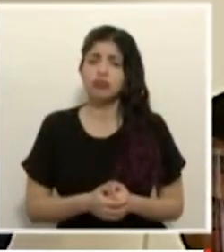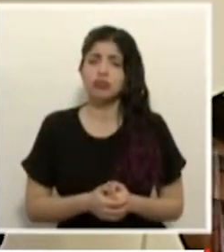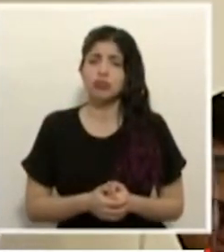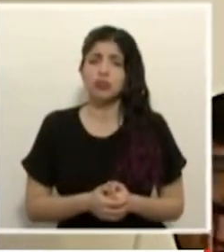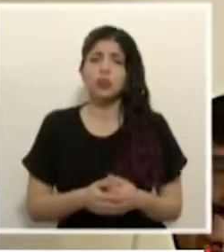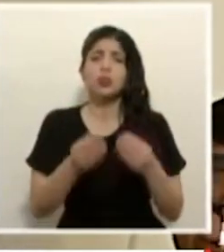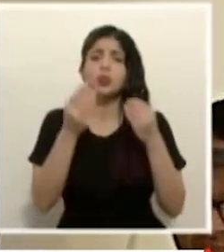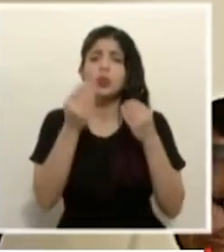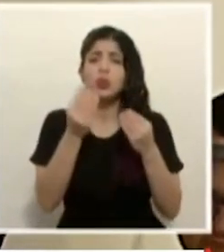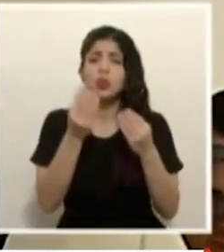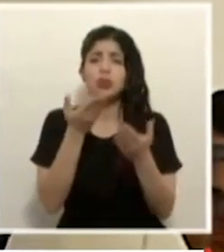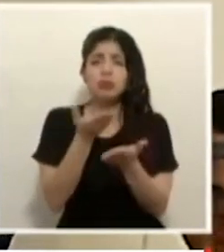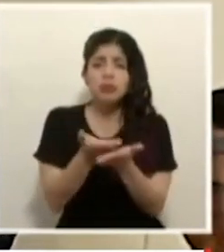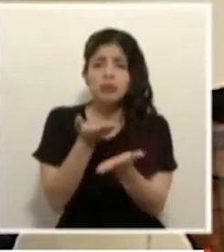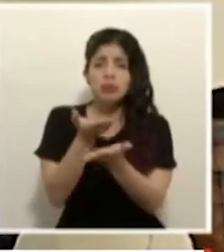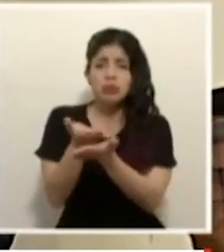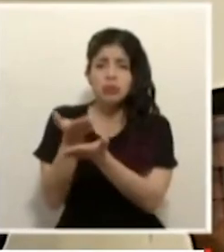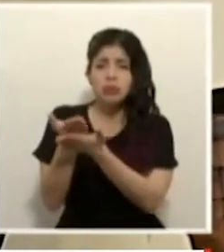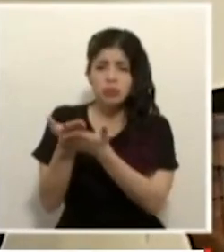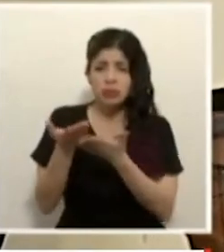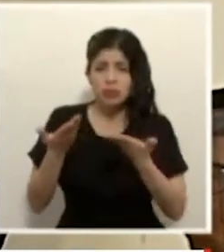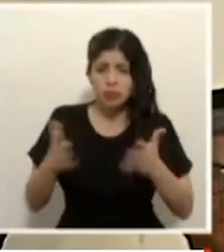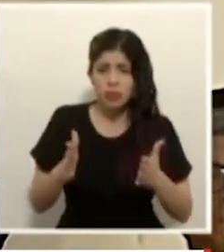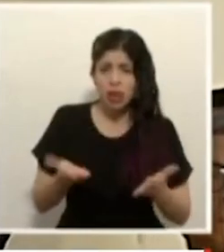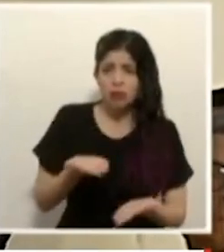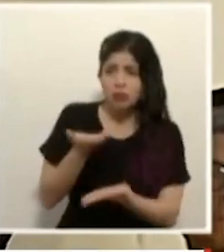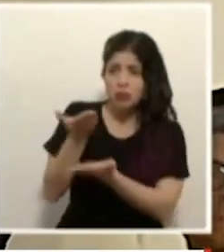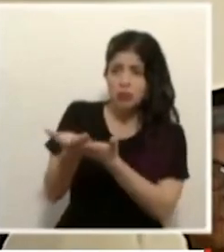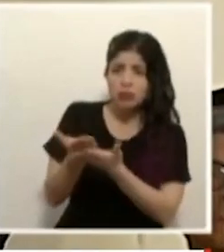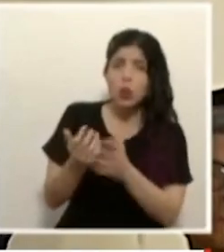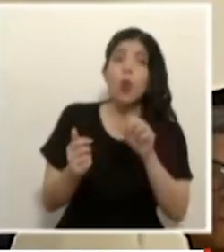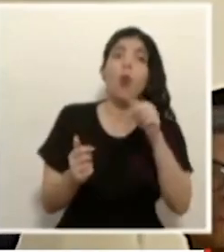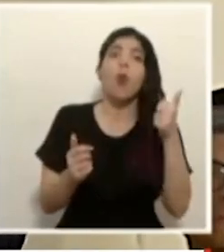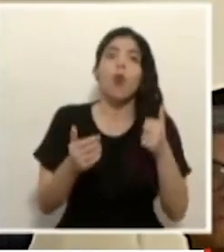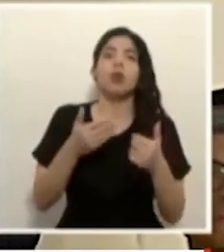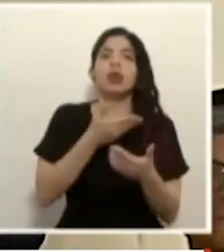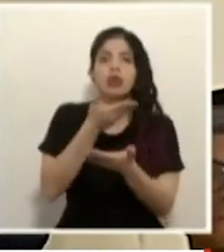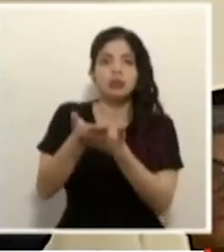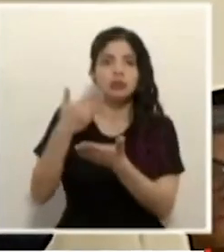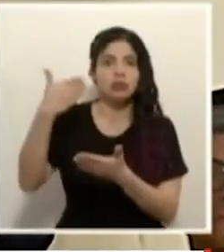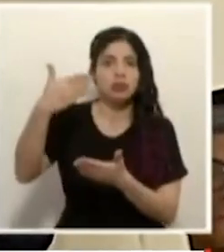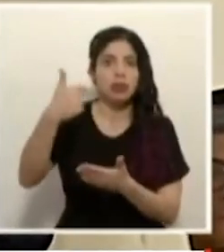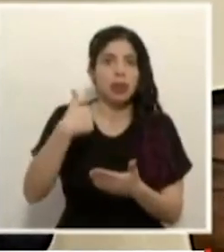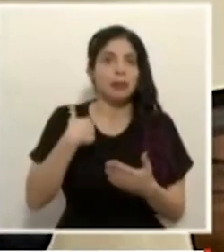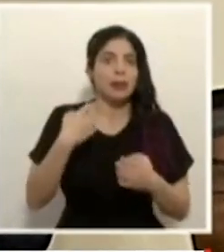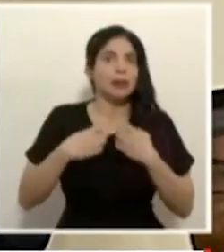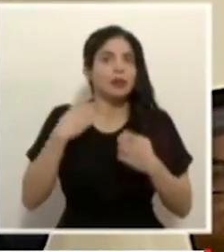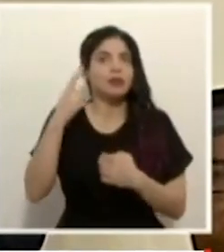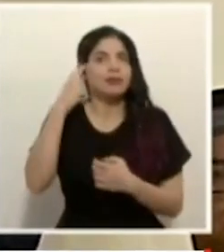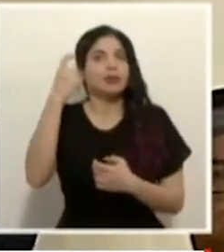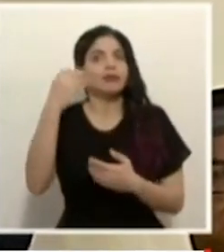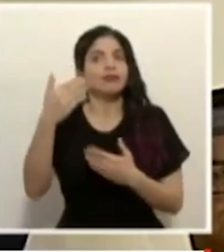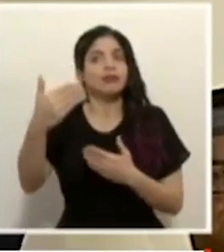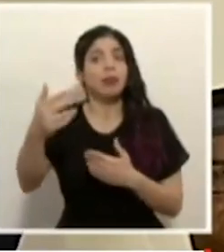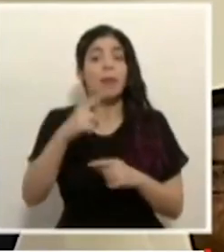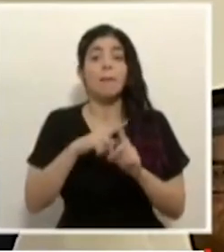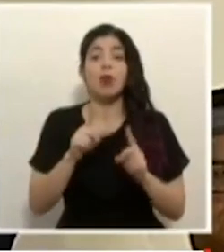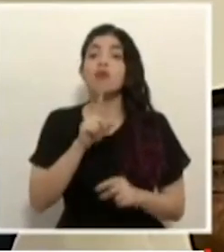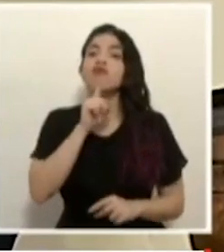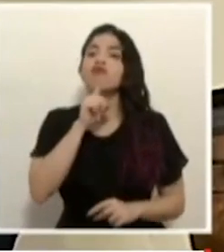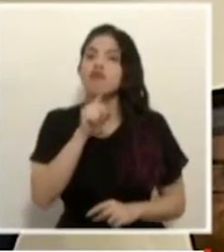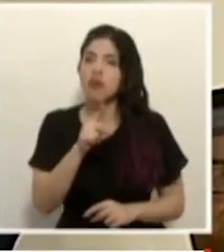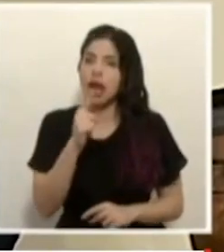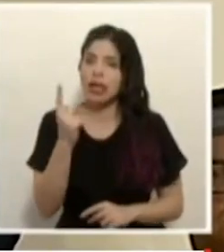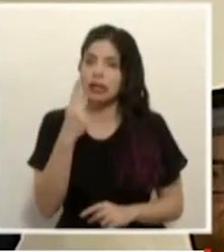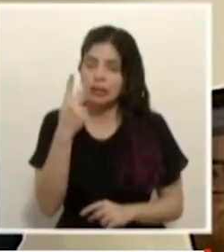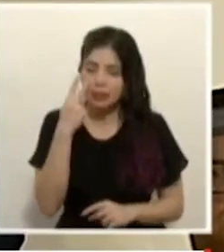Muchas propuestas se han puesto sobre la mesa. Otras vendrán y me ilusionan. Pero siempre en el realismo de